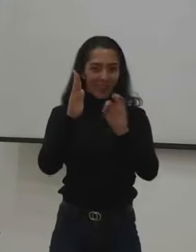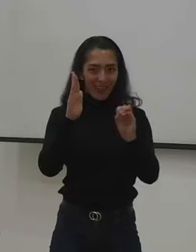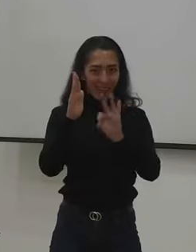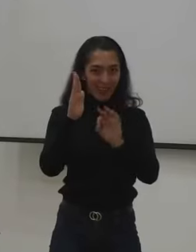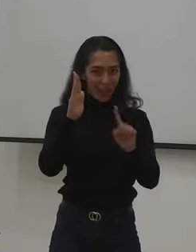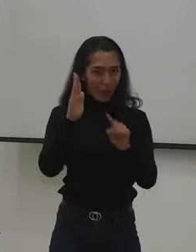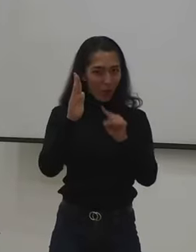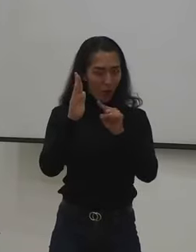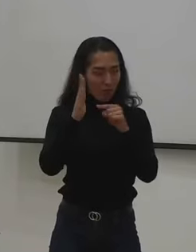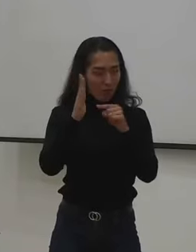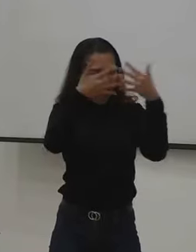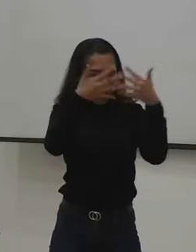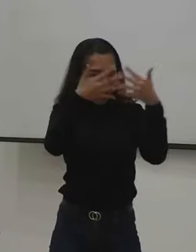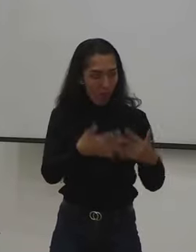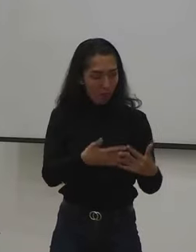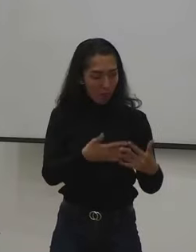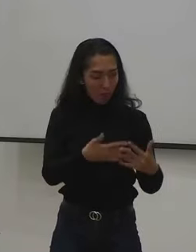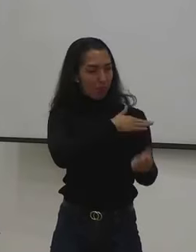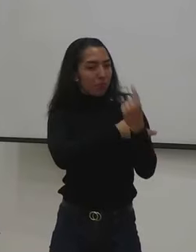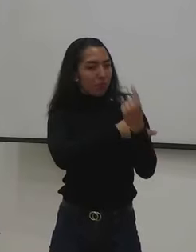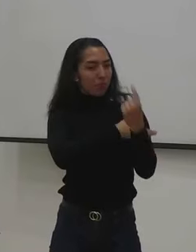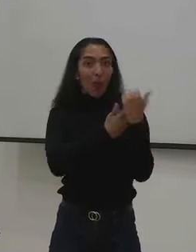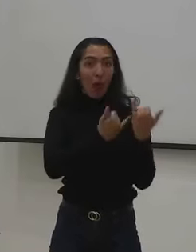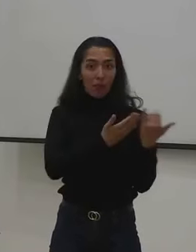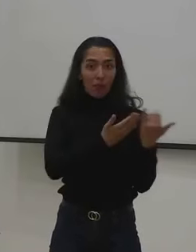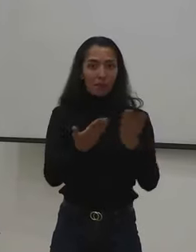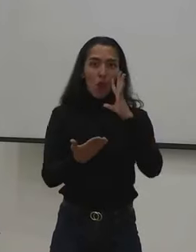y 31 adelante Marlon